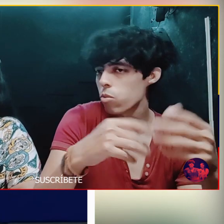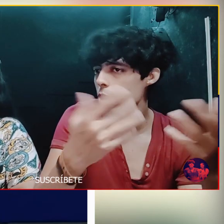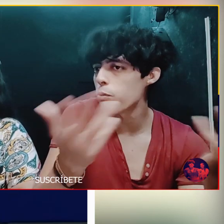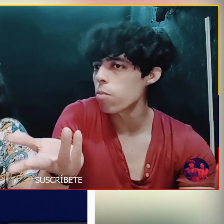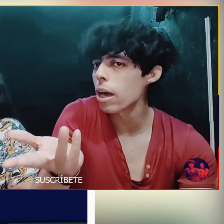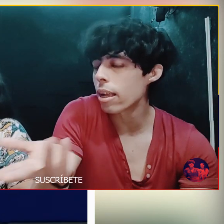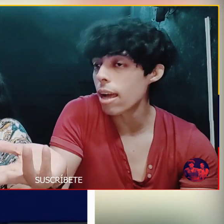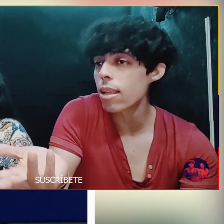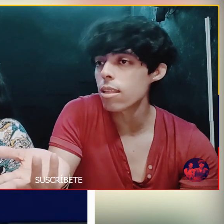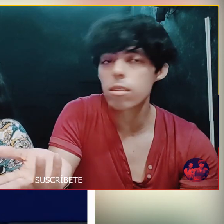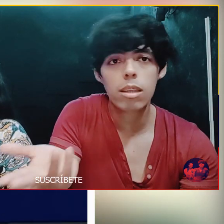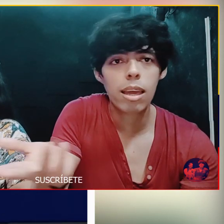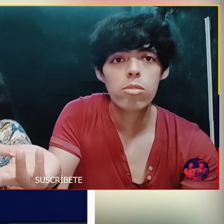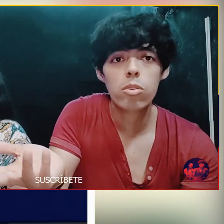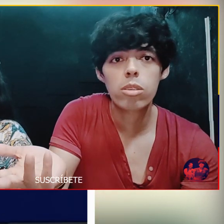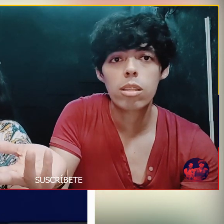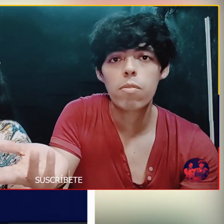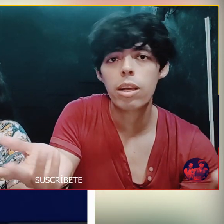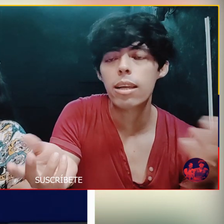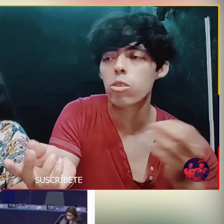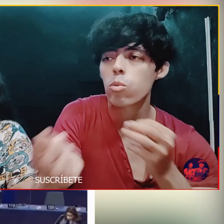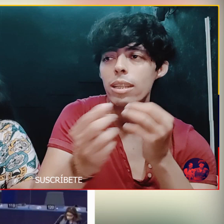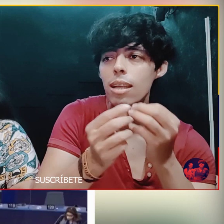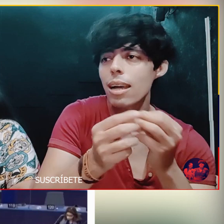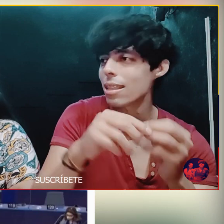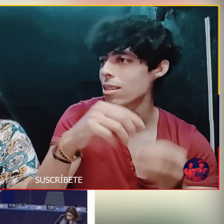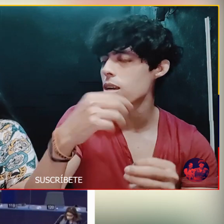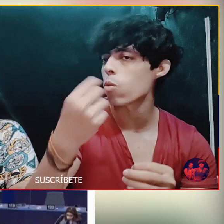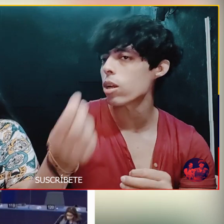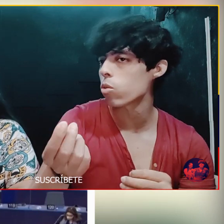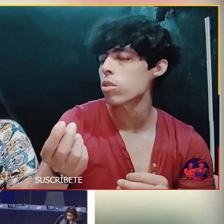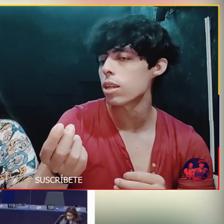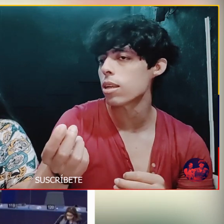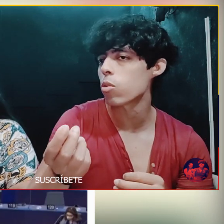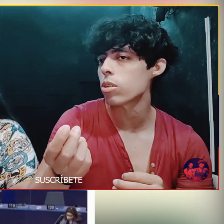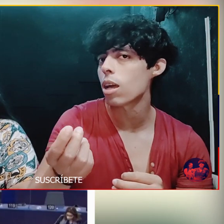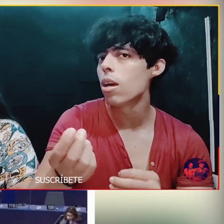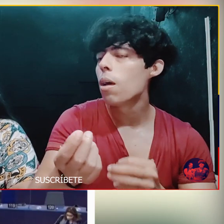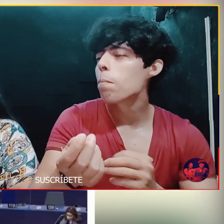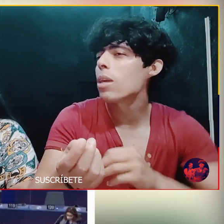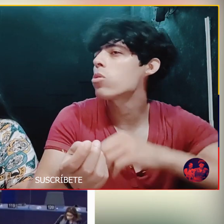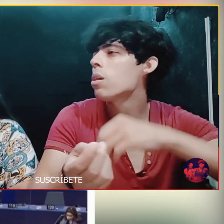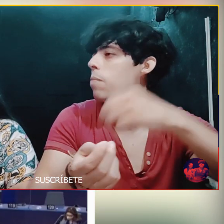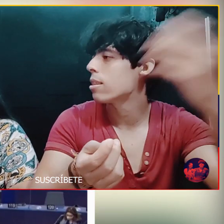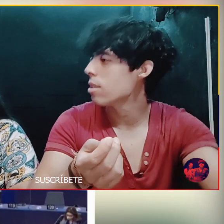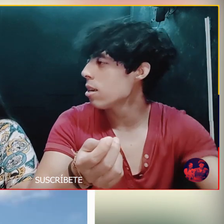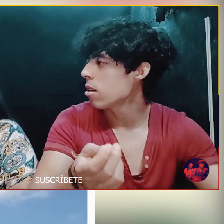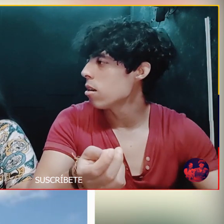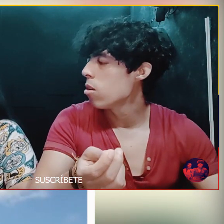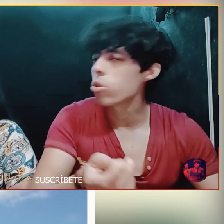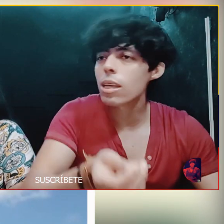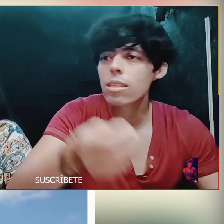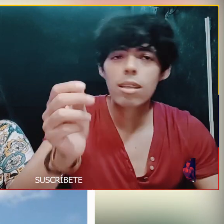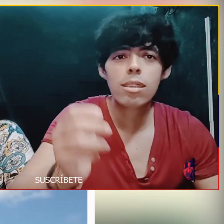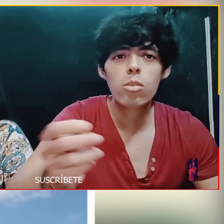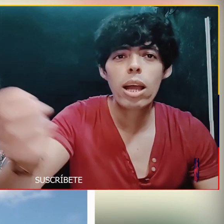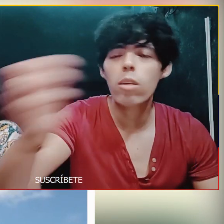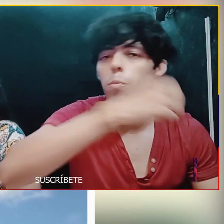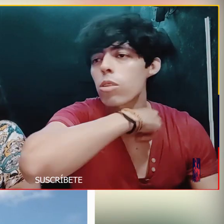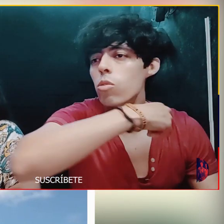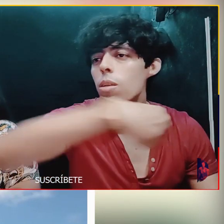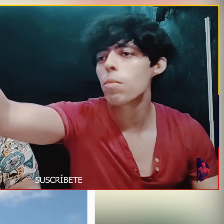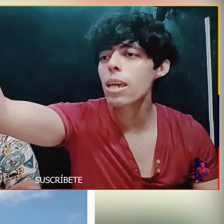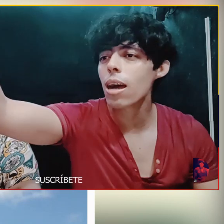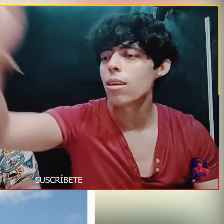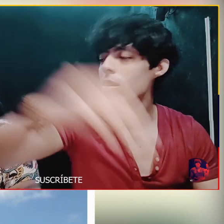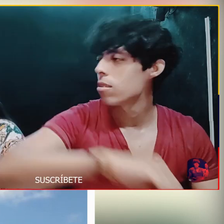decir las cosas Una forma clara de decir Eso significa que tú estás En desacuerdo Con ciertas cosas Pero sin mentir O sea sin decir